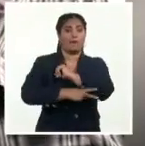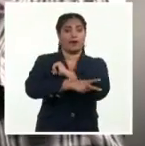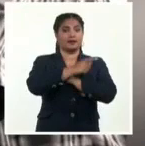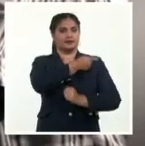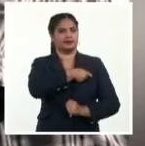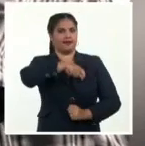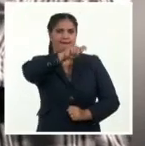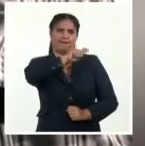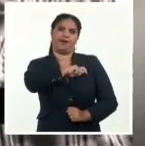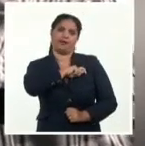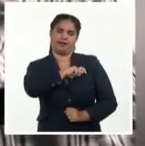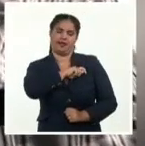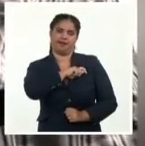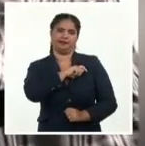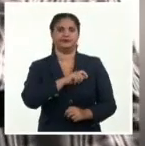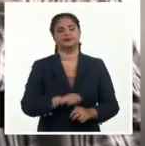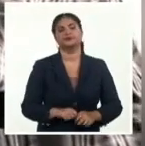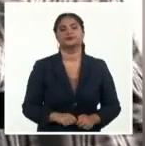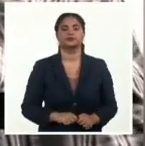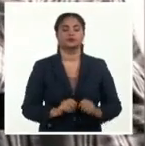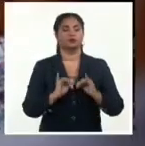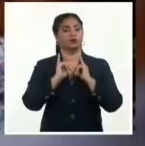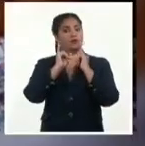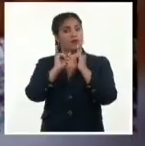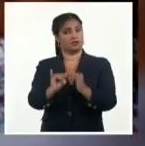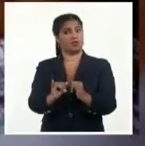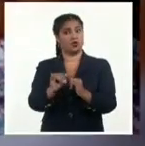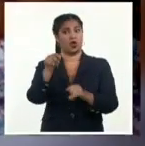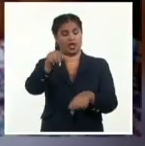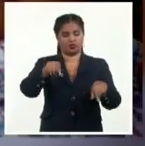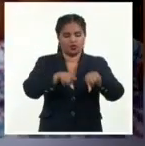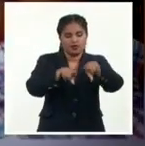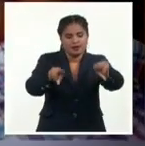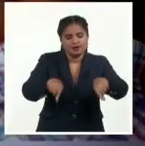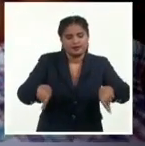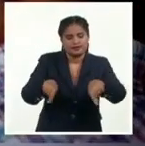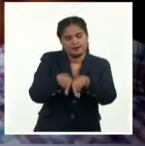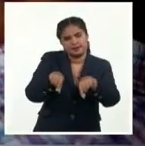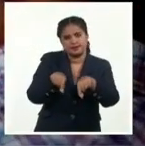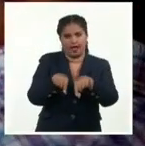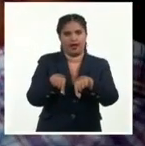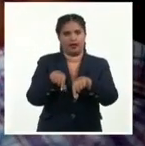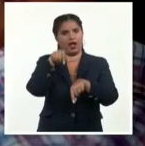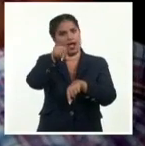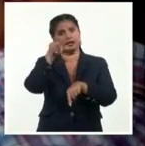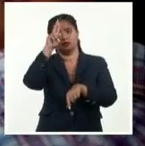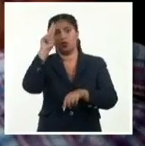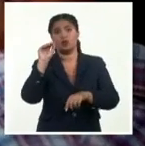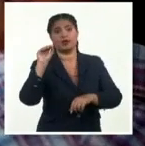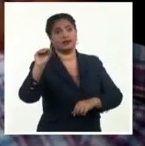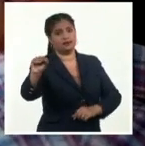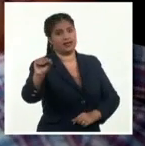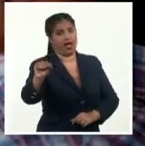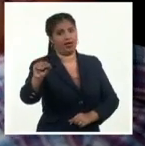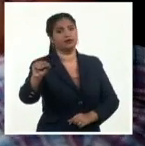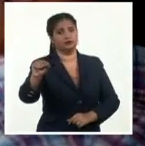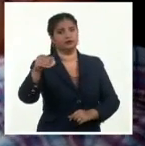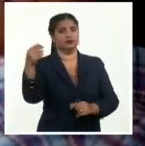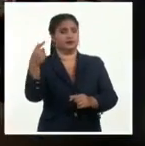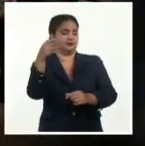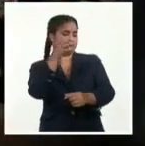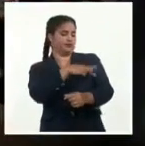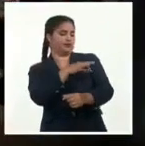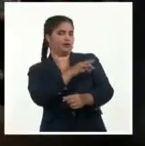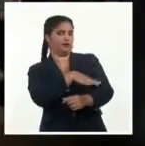más reciente información llegada al INDER, se encuentra en sala con parámetros médicos normales pero sedado. En esas condiciones